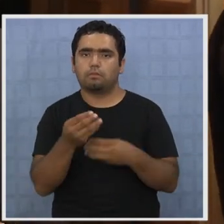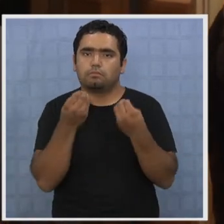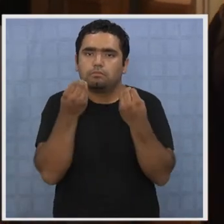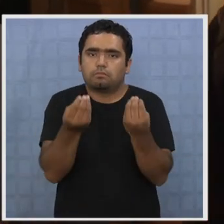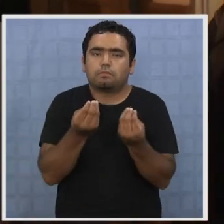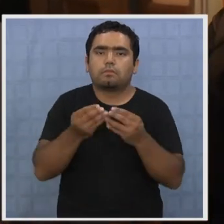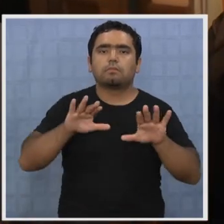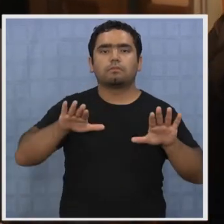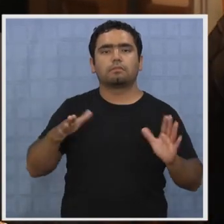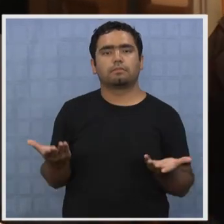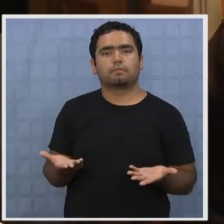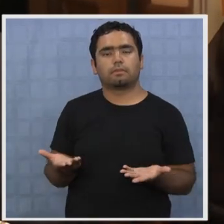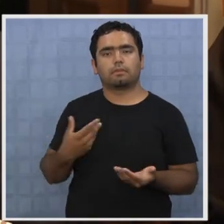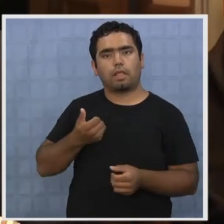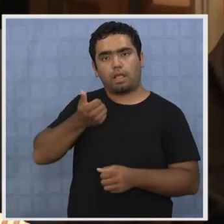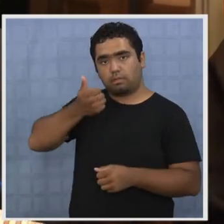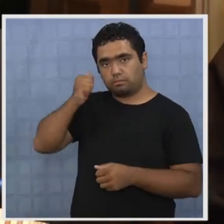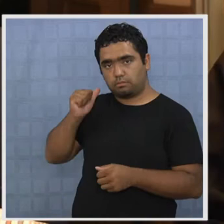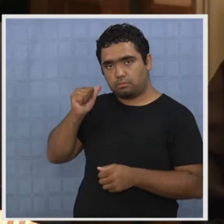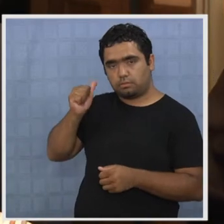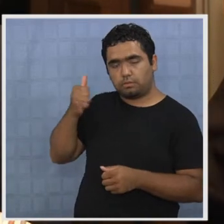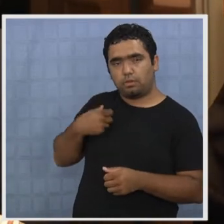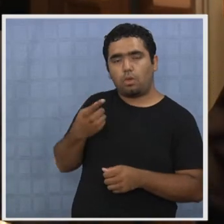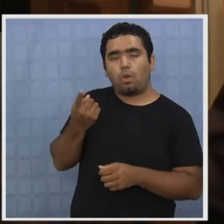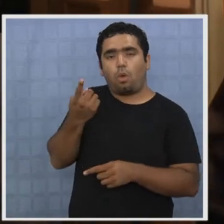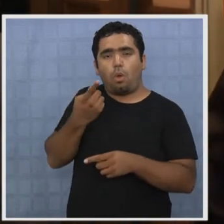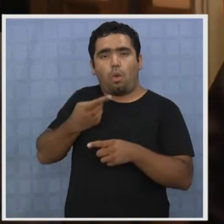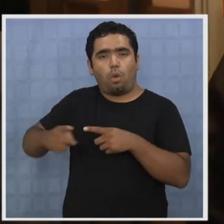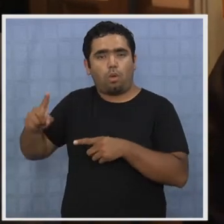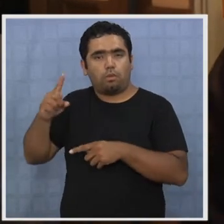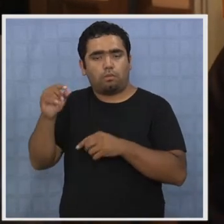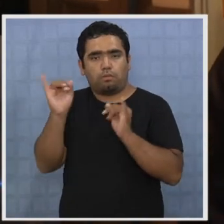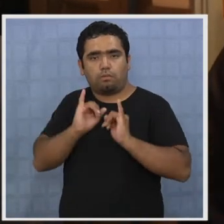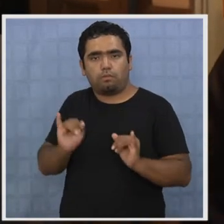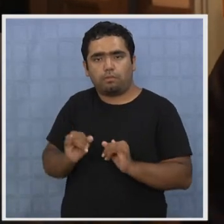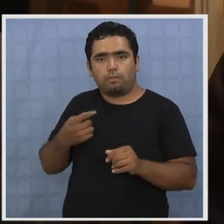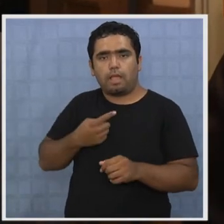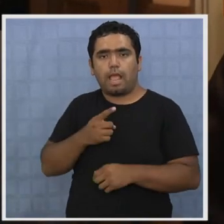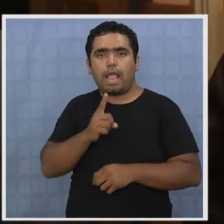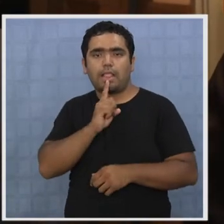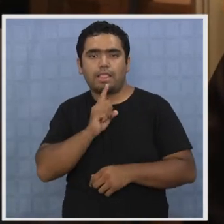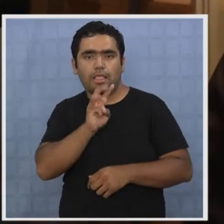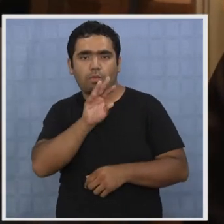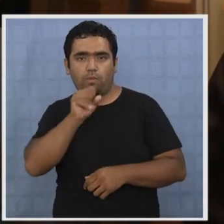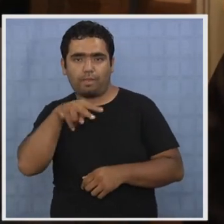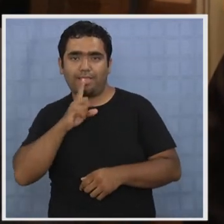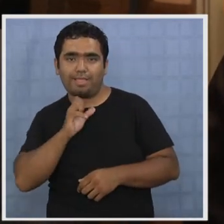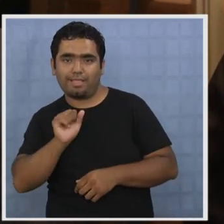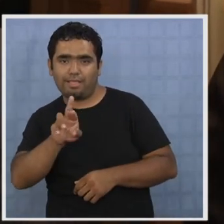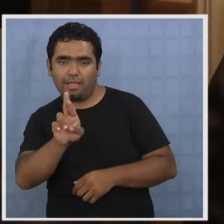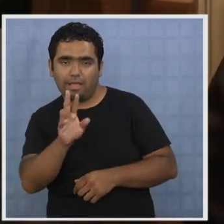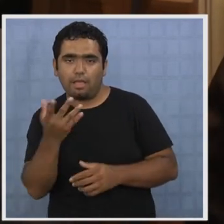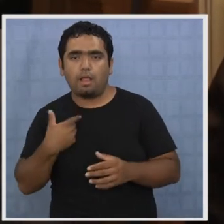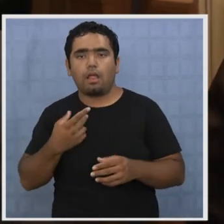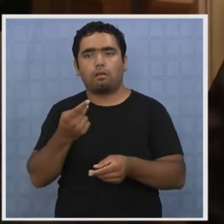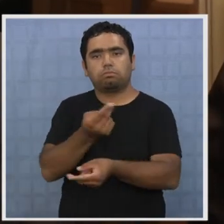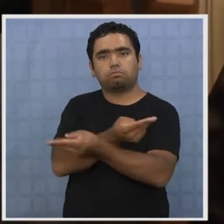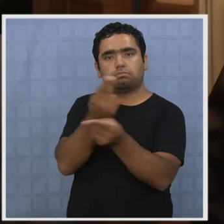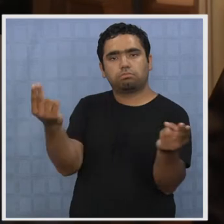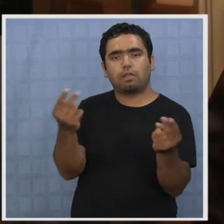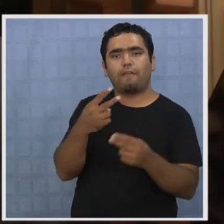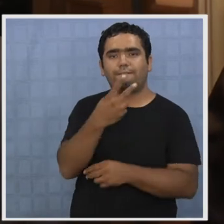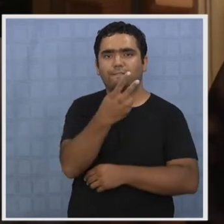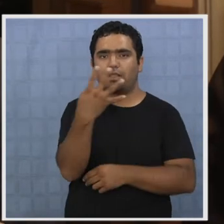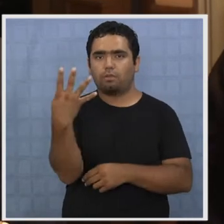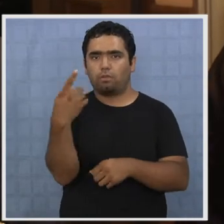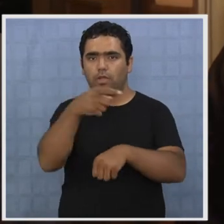Inclusive, más o el día de ayer, otro tipo que utilizaba, que era a través del Twitter, se dio a conocer a la ciudadanía y en menos